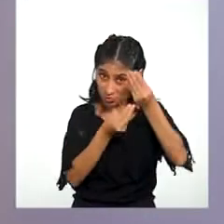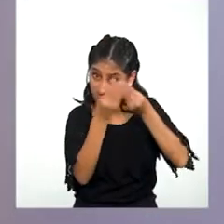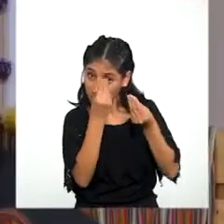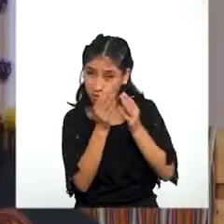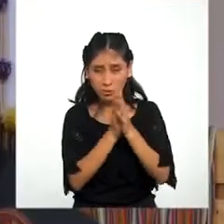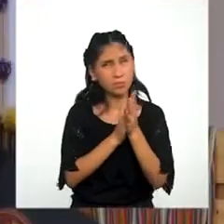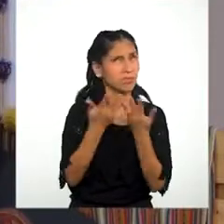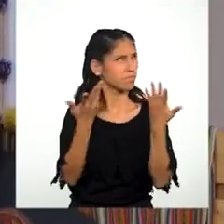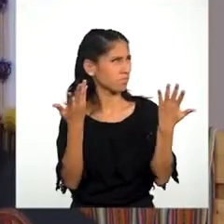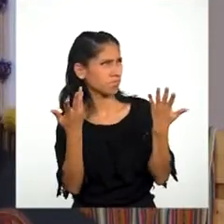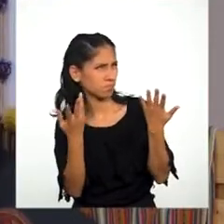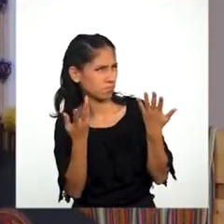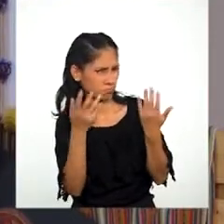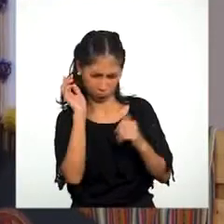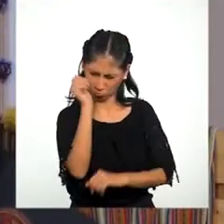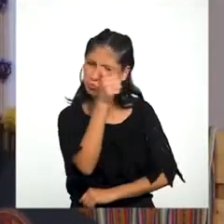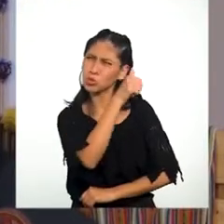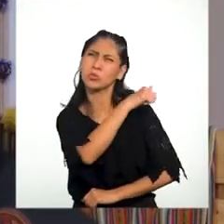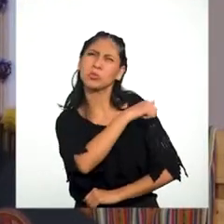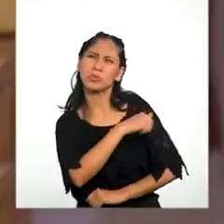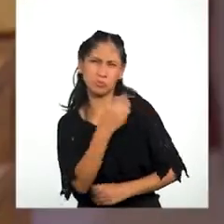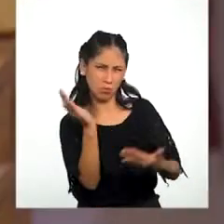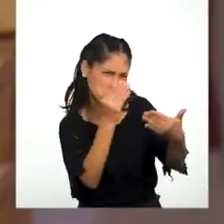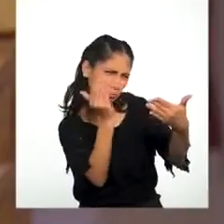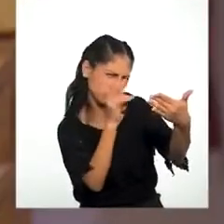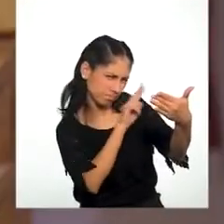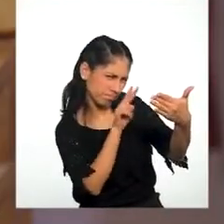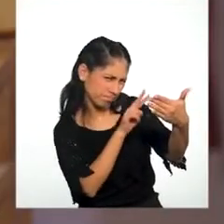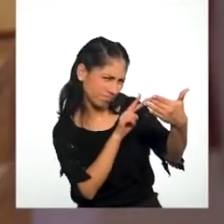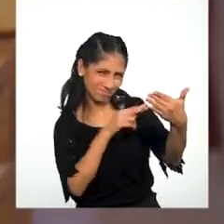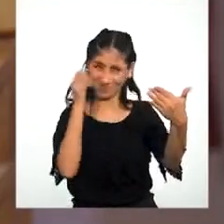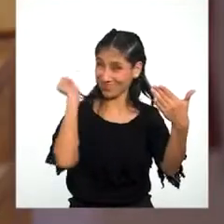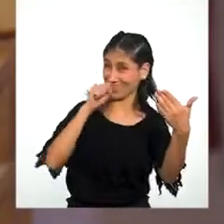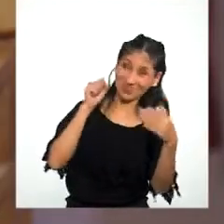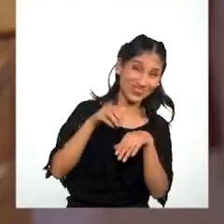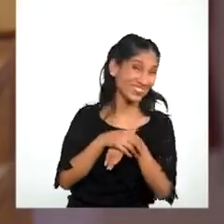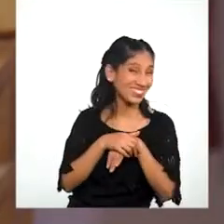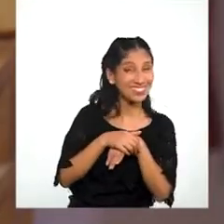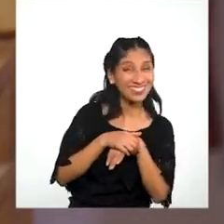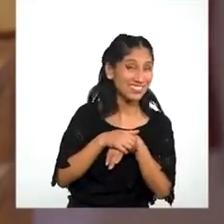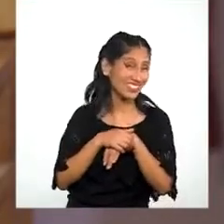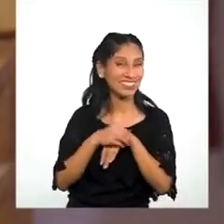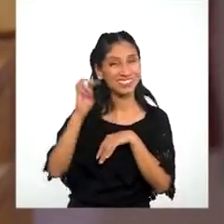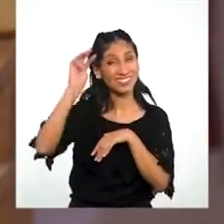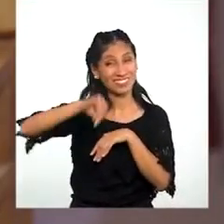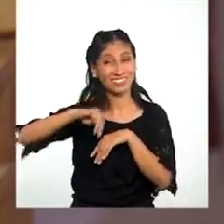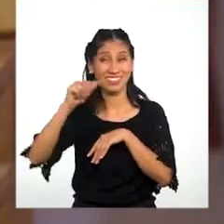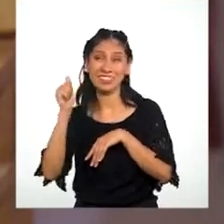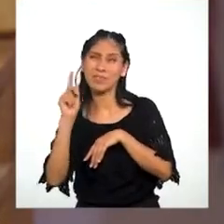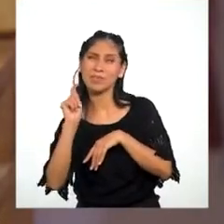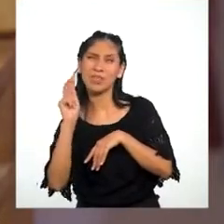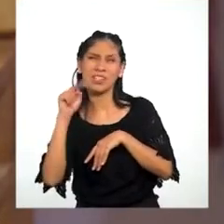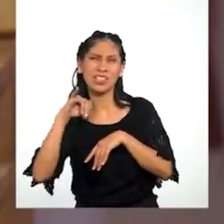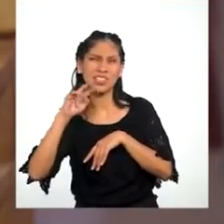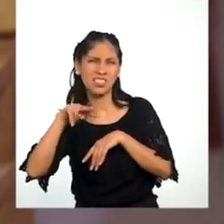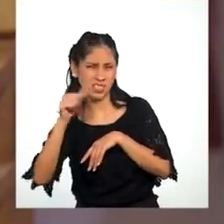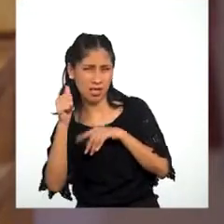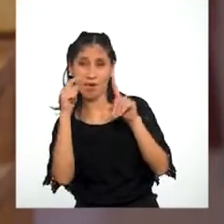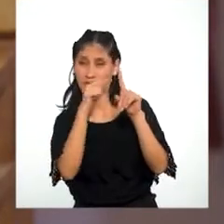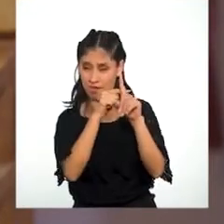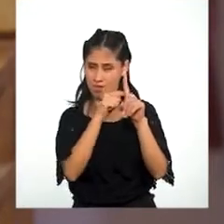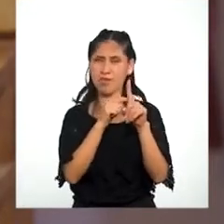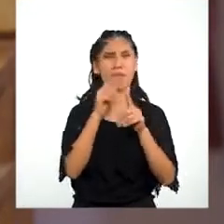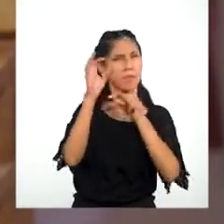¡Me parece una gran idea! ¡Ja ja ja! ¡Genial! Martina ha hecho Un super reportaje